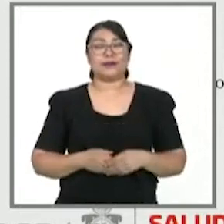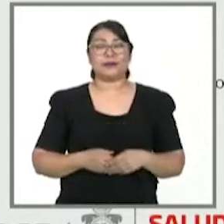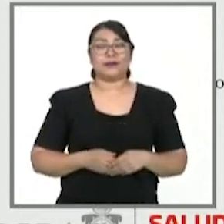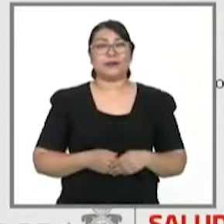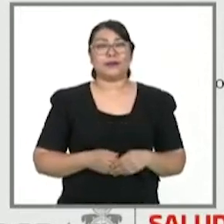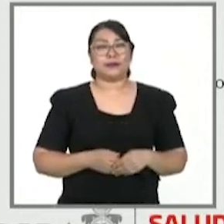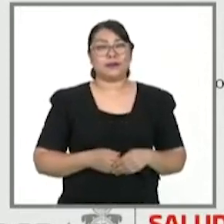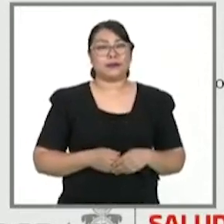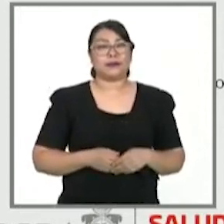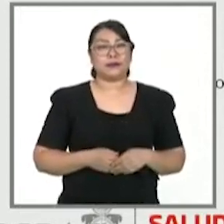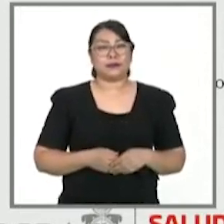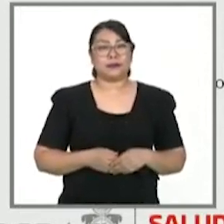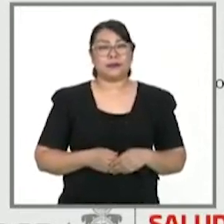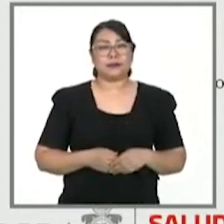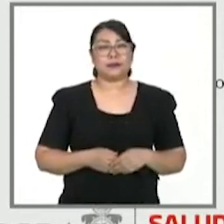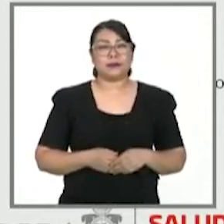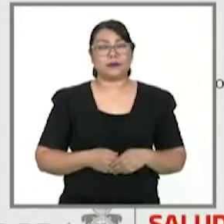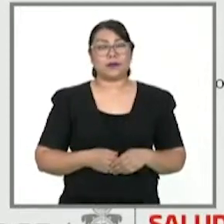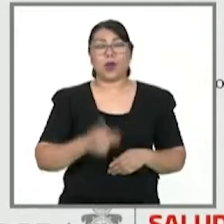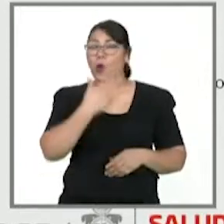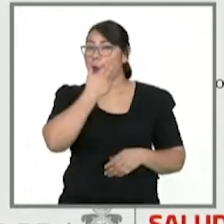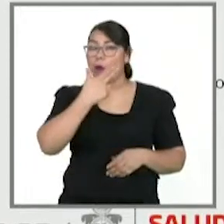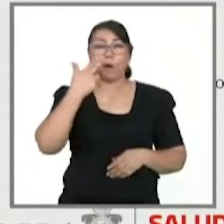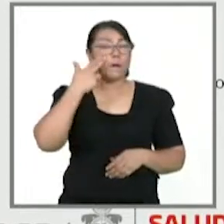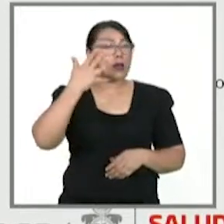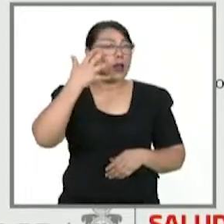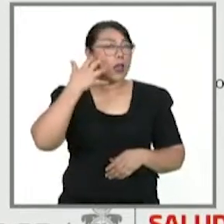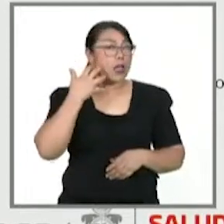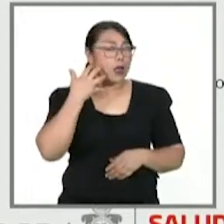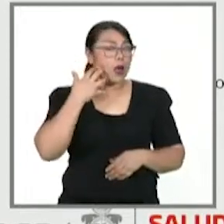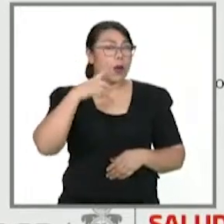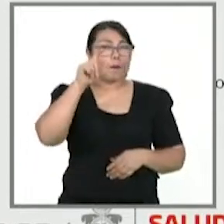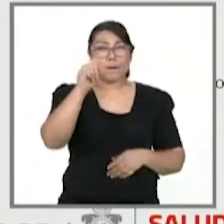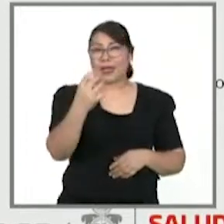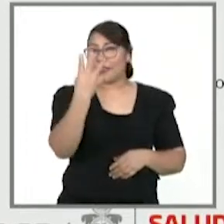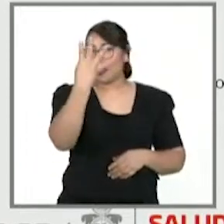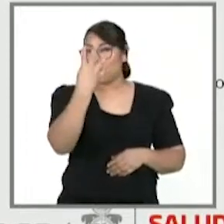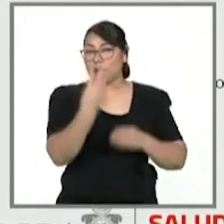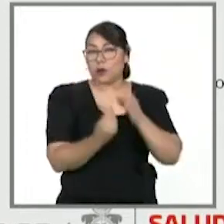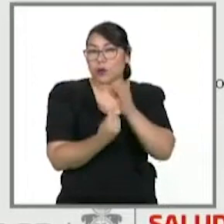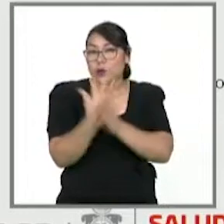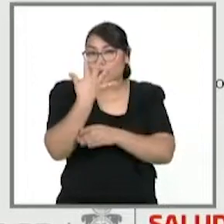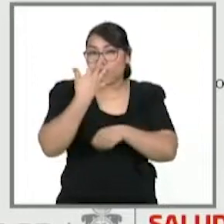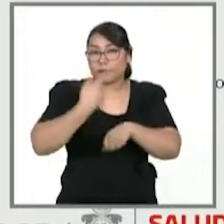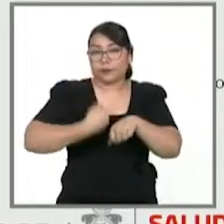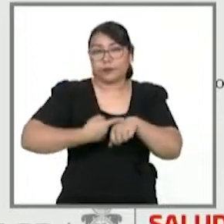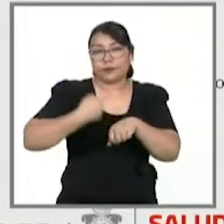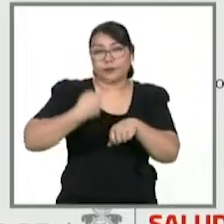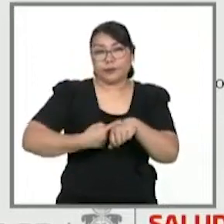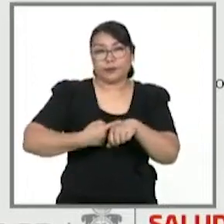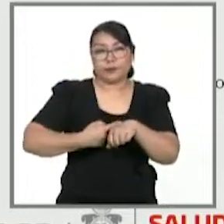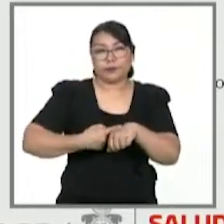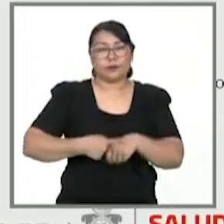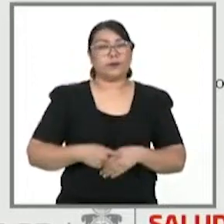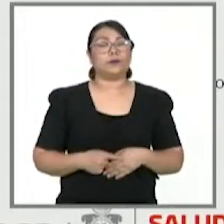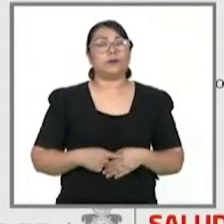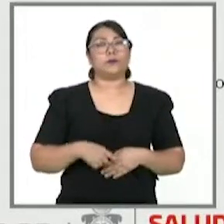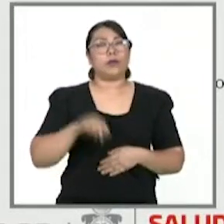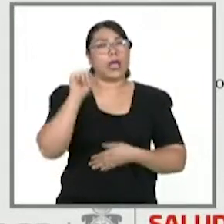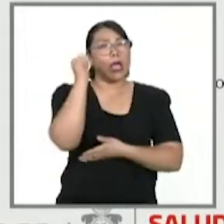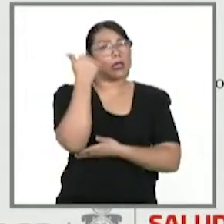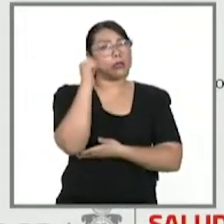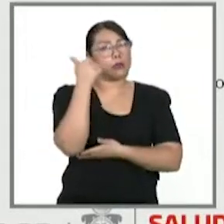En la heroica ciudad de Oaxaca, Pandeleón, tenemos 24 casos nuevos. Santa María